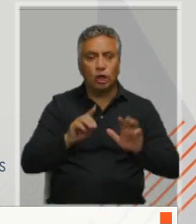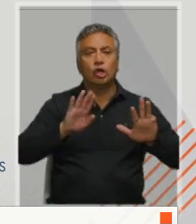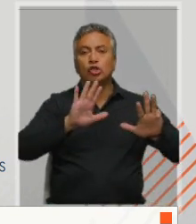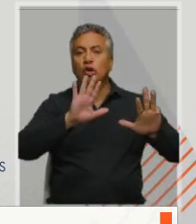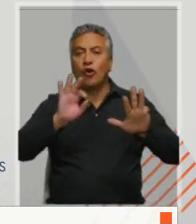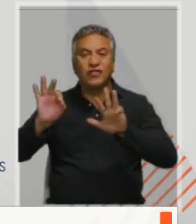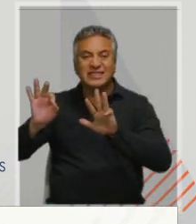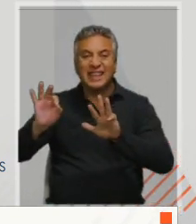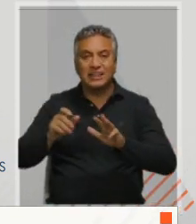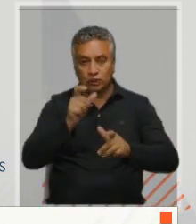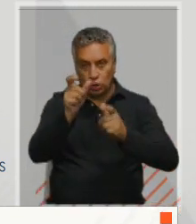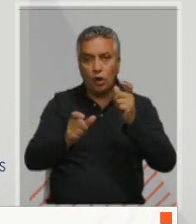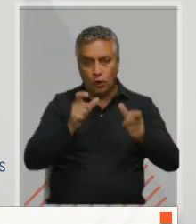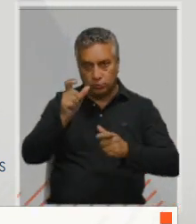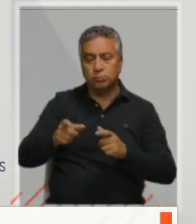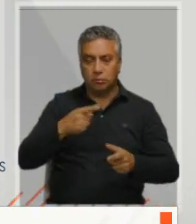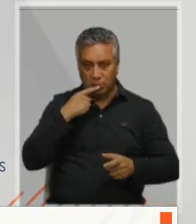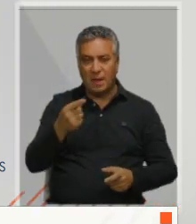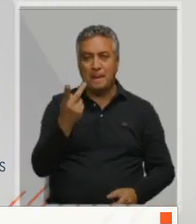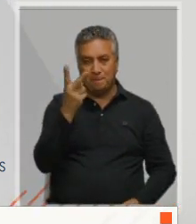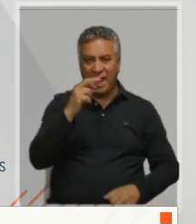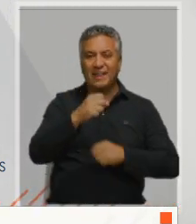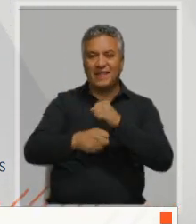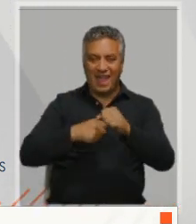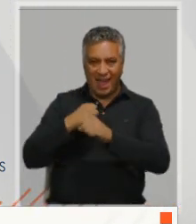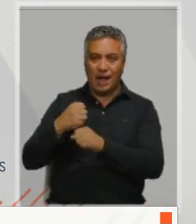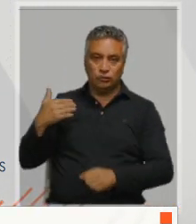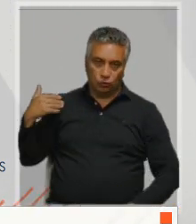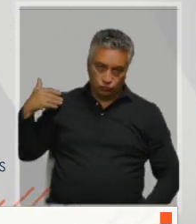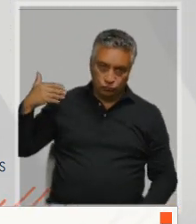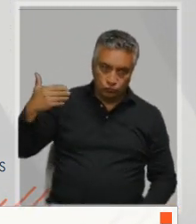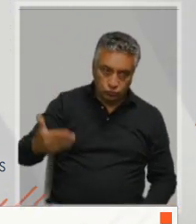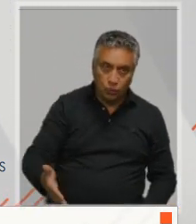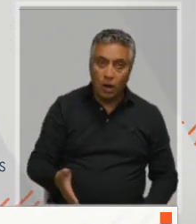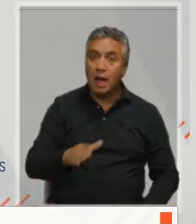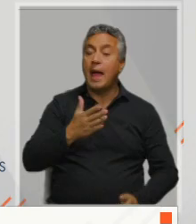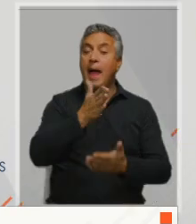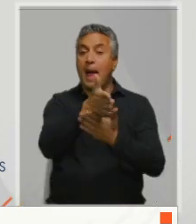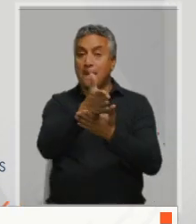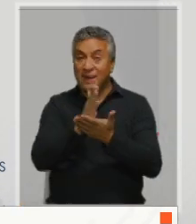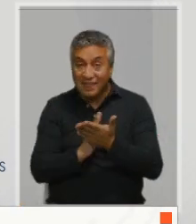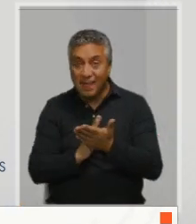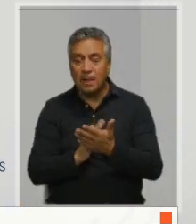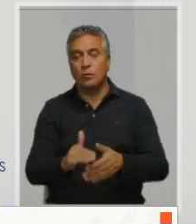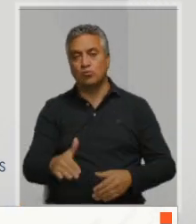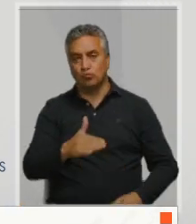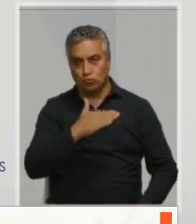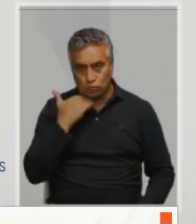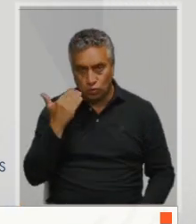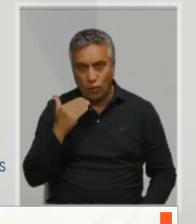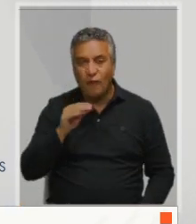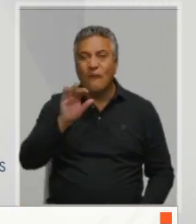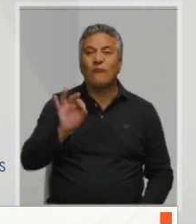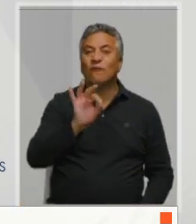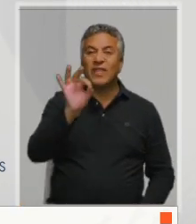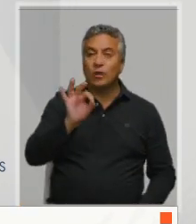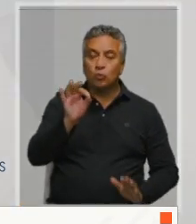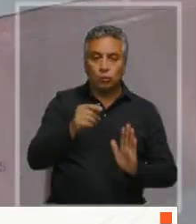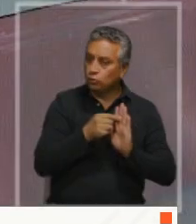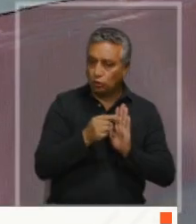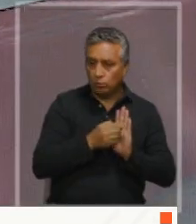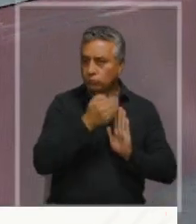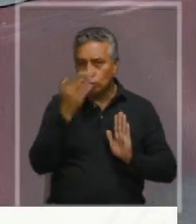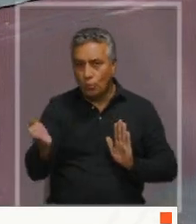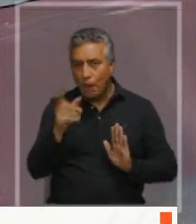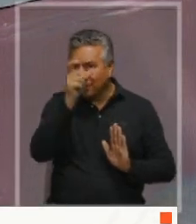por animales en los últimos 20 años. Más de la mitad ha muerto virus que aún no logra pasar de una persona a otra.